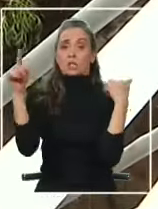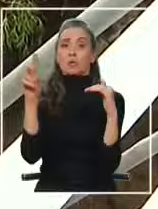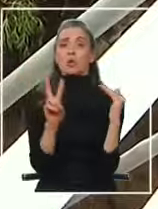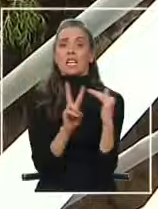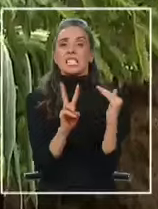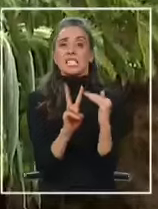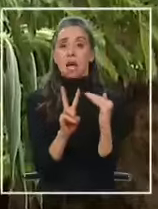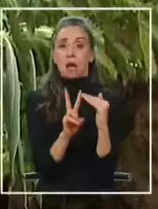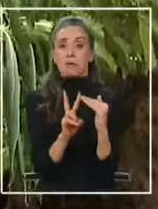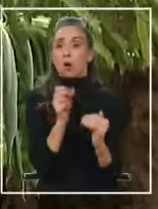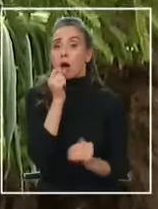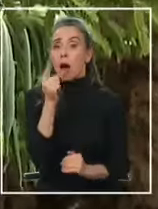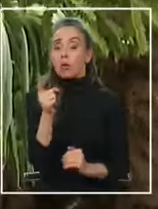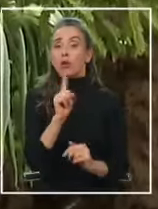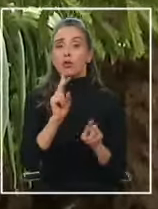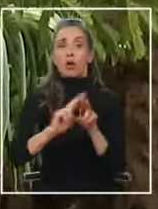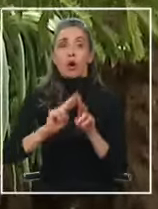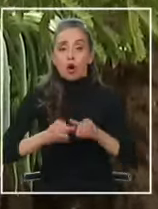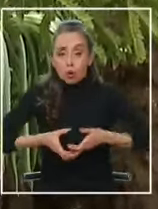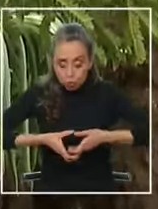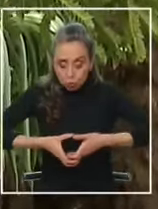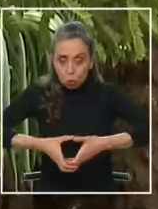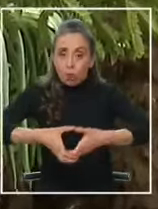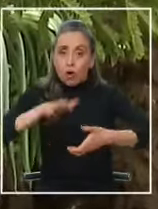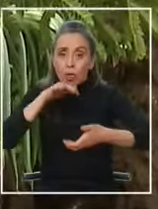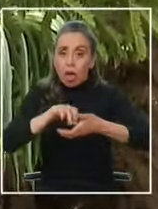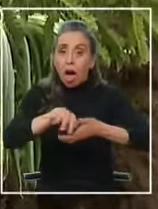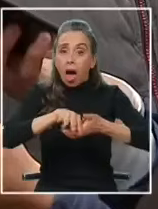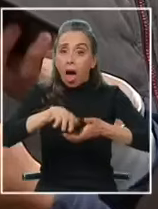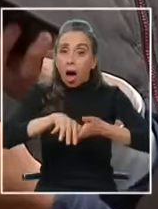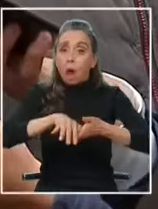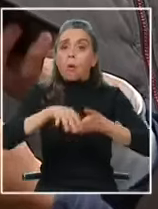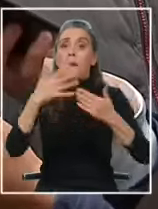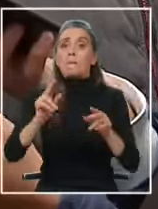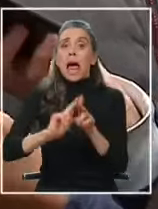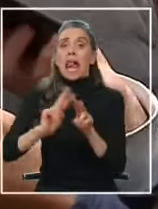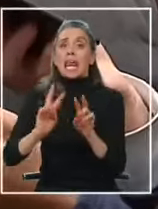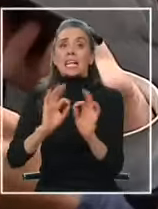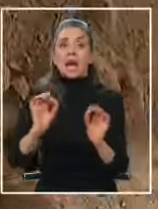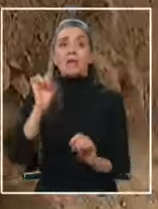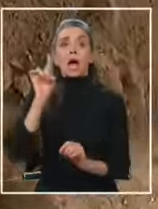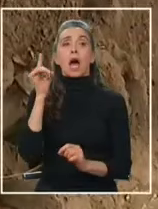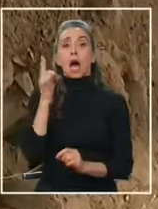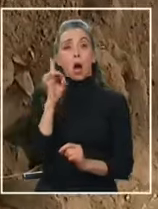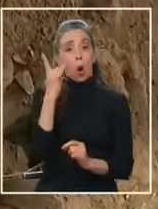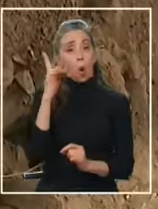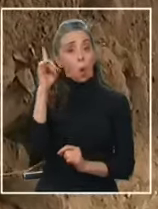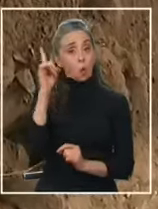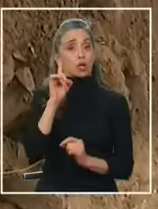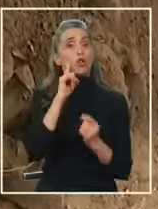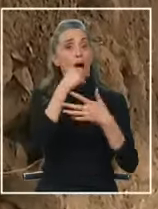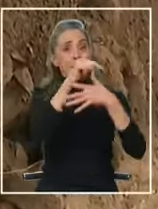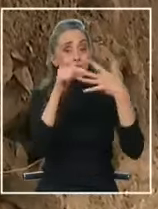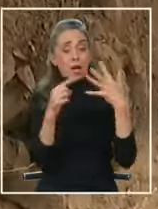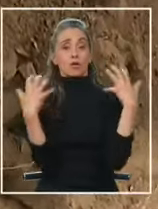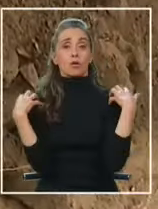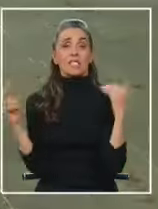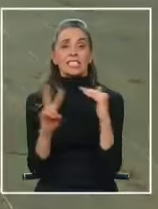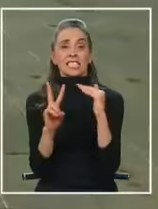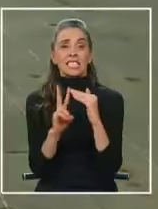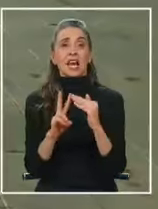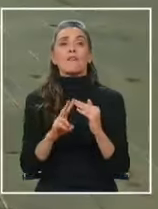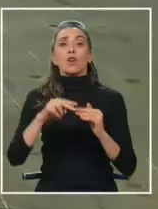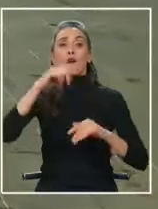Servio, lo acusan de no mantener los ductos. No es el único, pero el principal responsable es el Servio. Acá lo que colapsó es un colector de